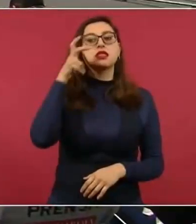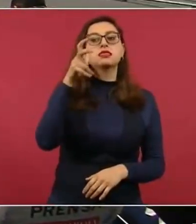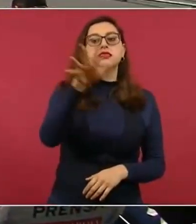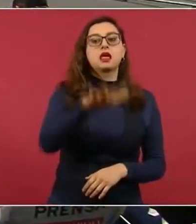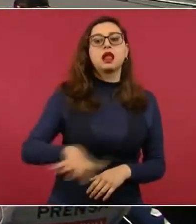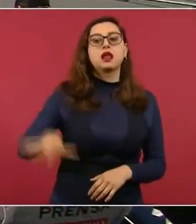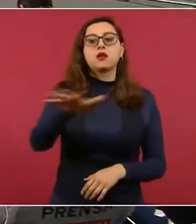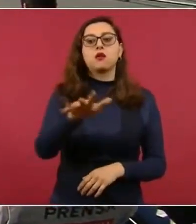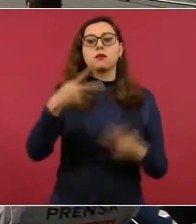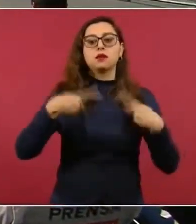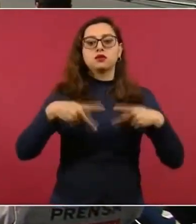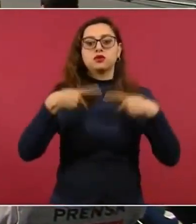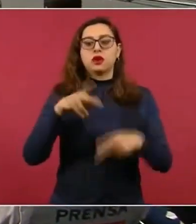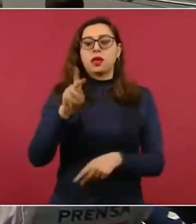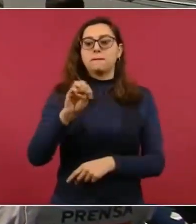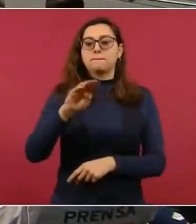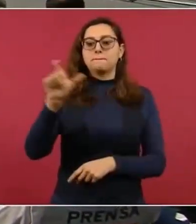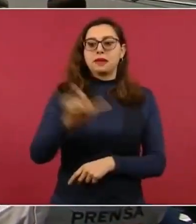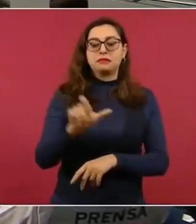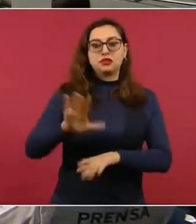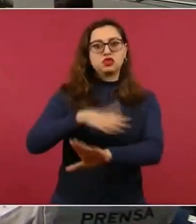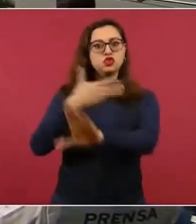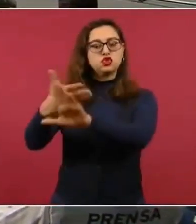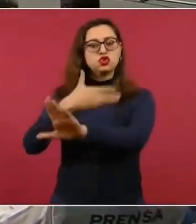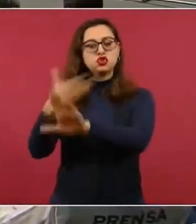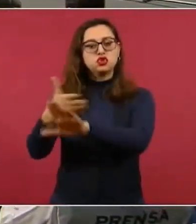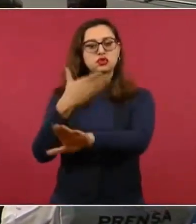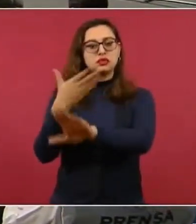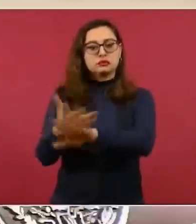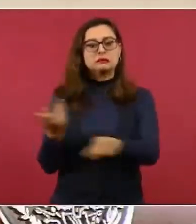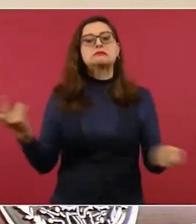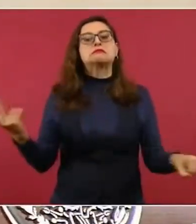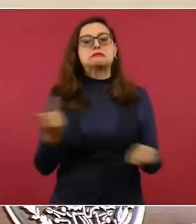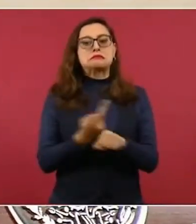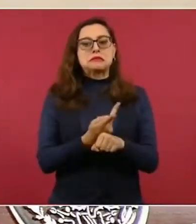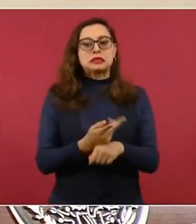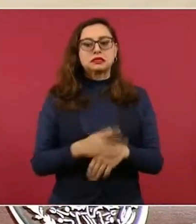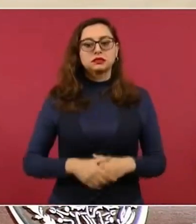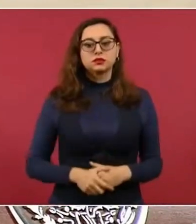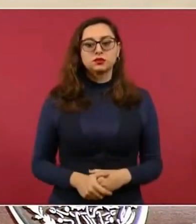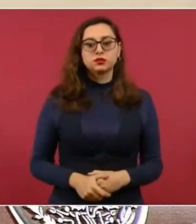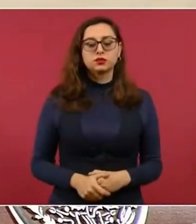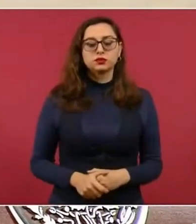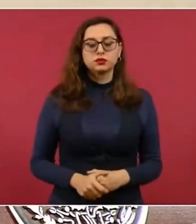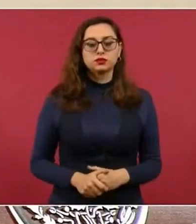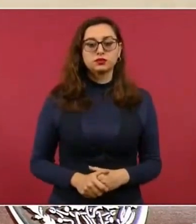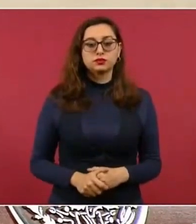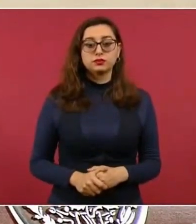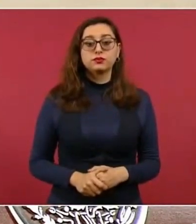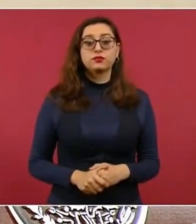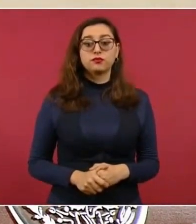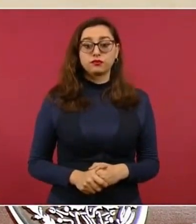Sí, es un asunto que se está